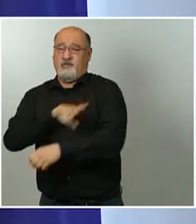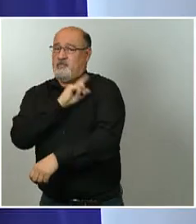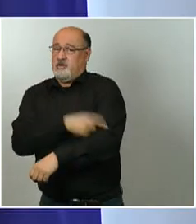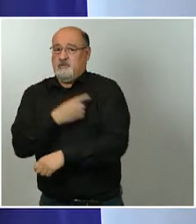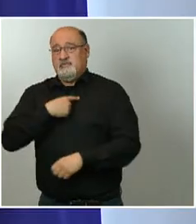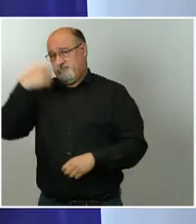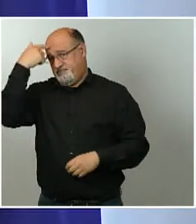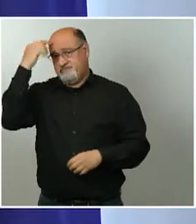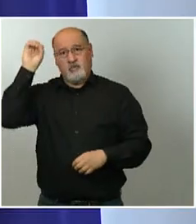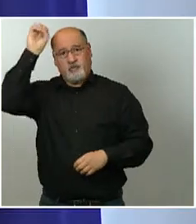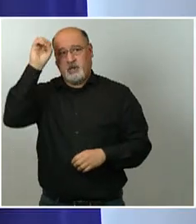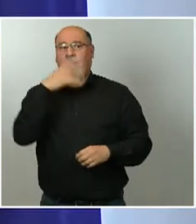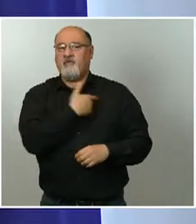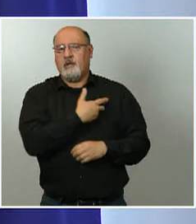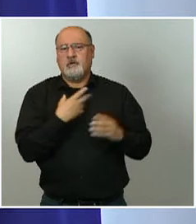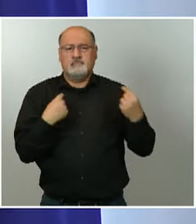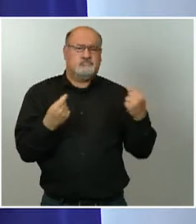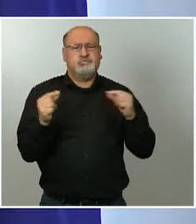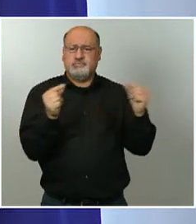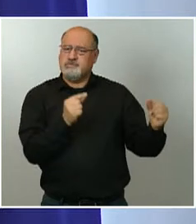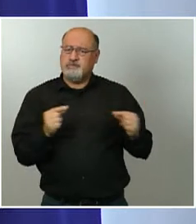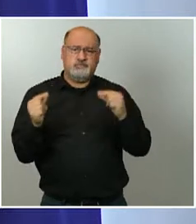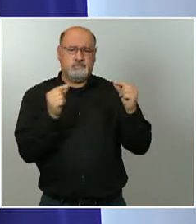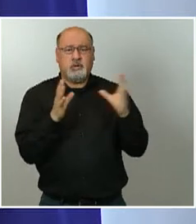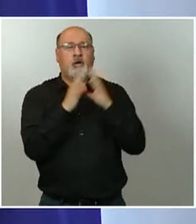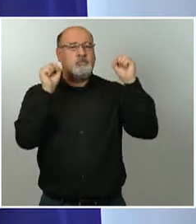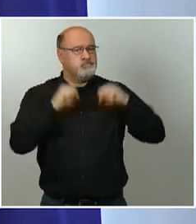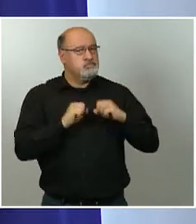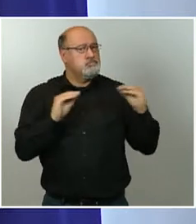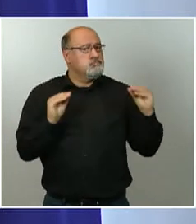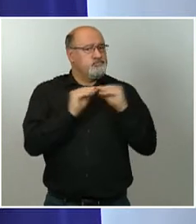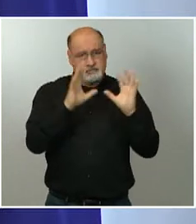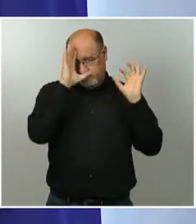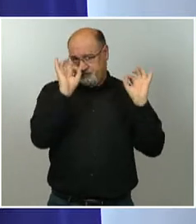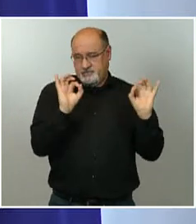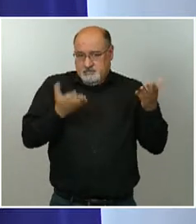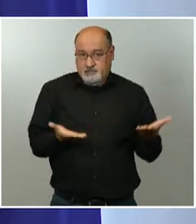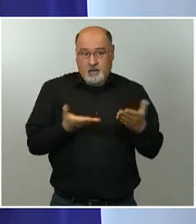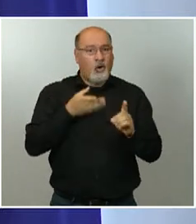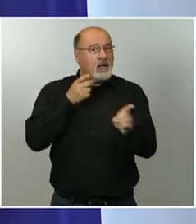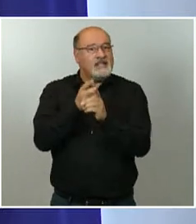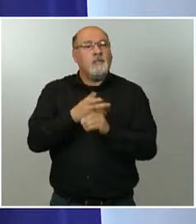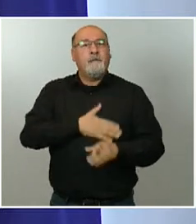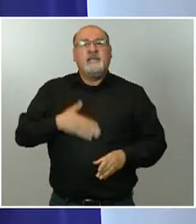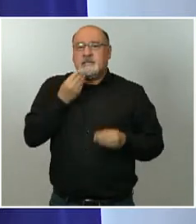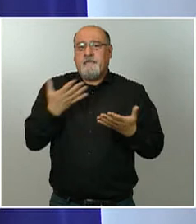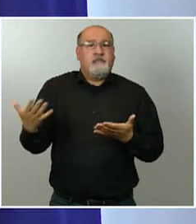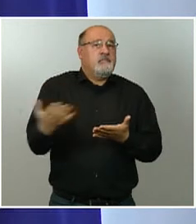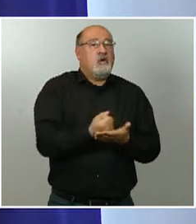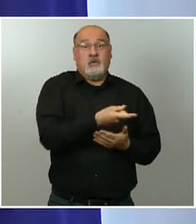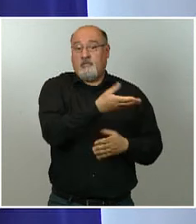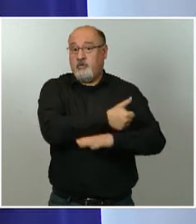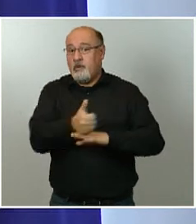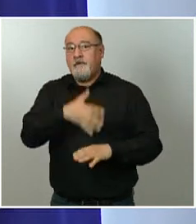a un acuerdo muy razonable, muy sensato, que yo creo que piensa en el bienestar general, en el interés general, en la salud pública